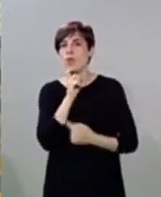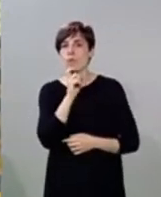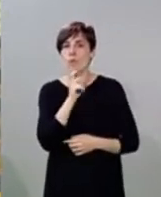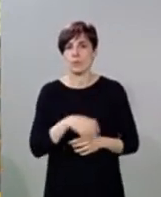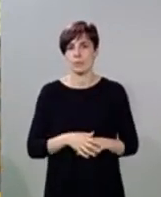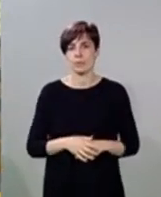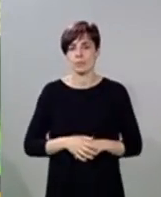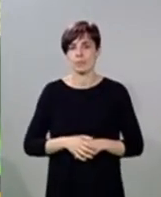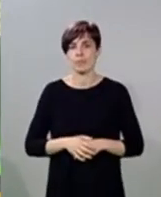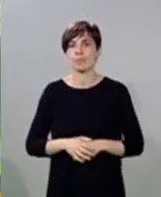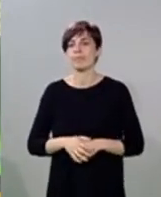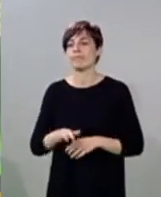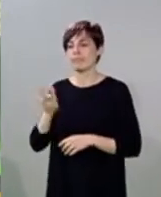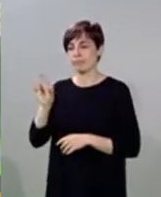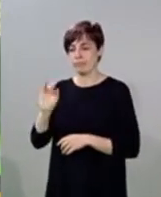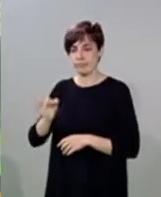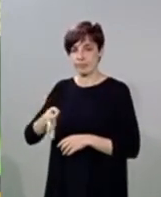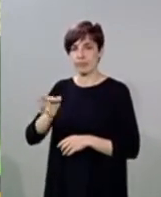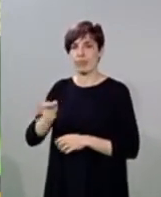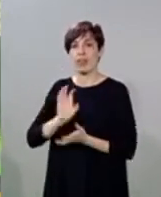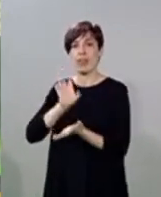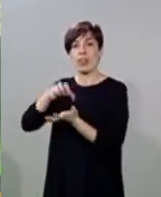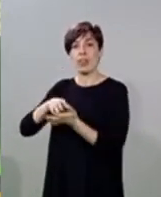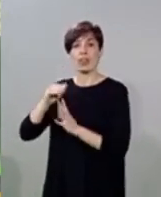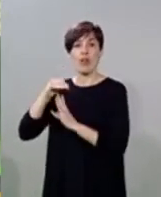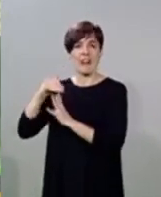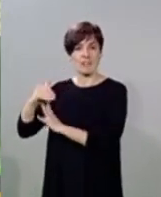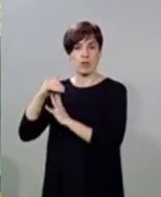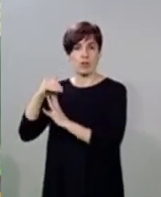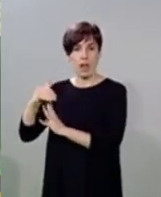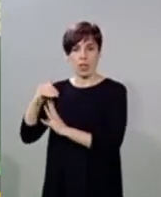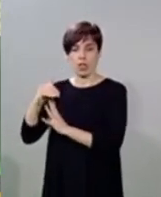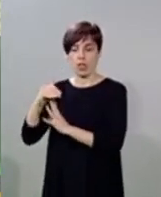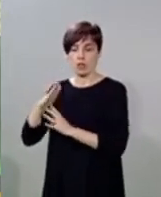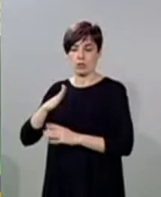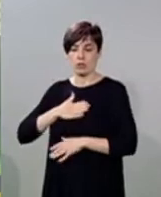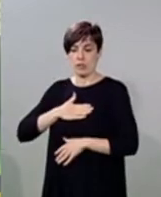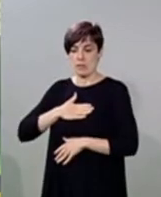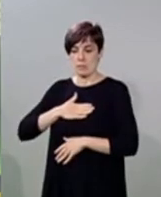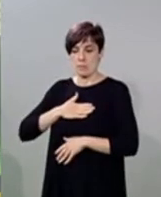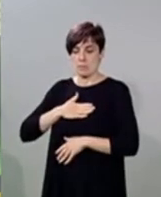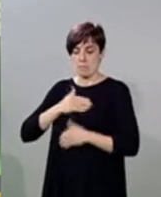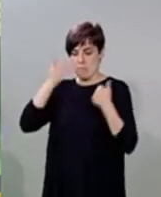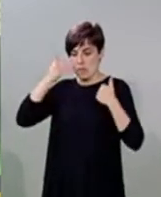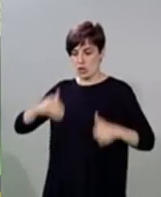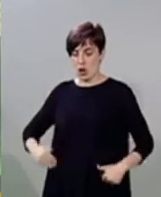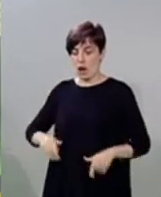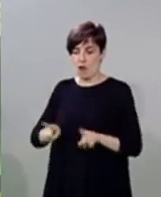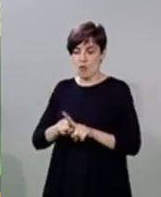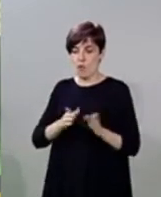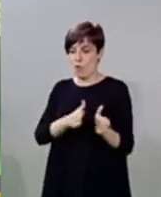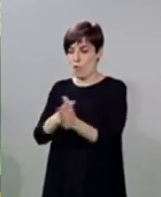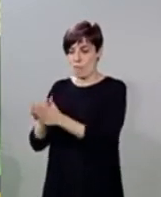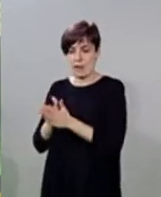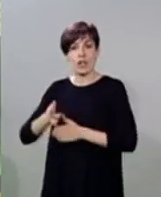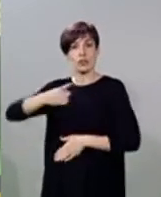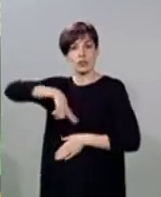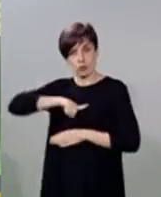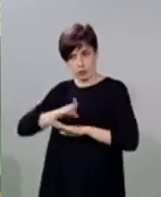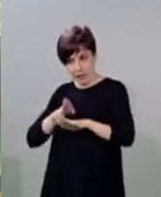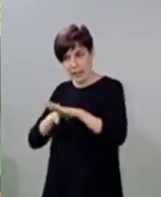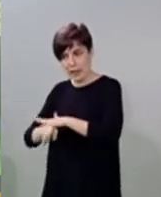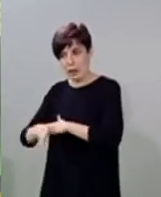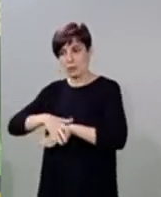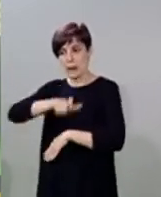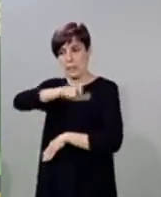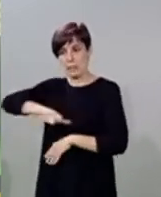Pues sí, la verdad, el centro de refugiados. A mí, personalmente, con otros compañeros nos tocó entrar a buscar a estas tres personas.